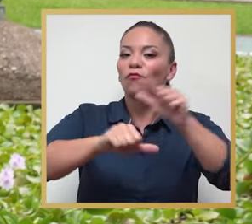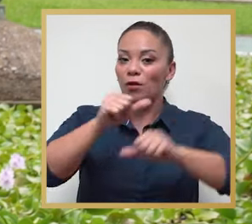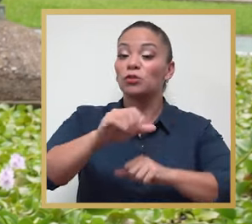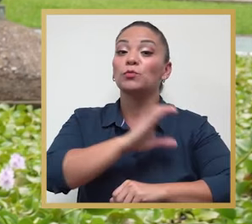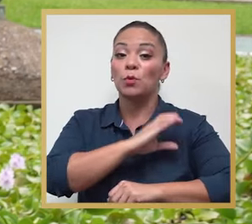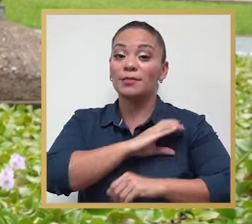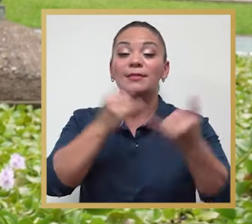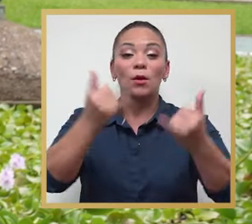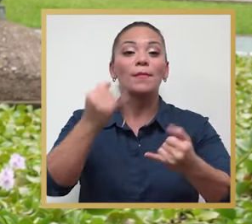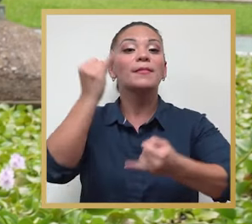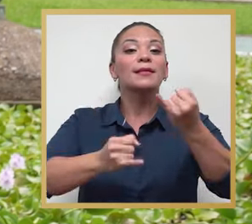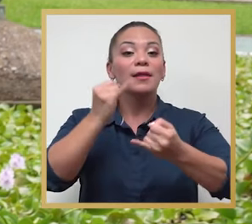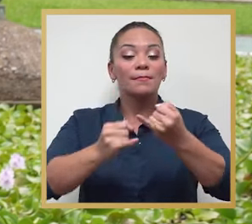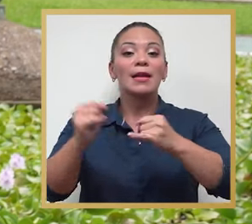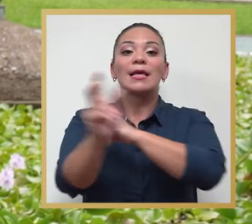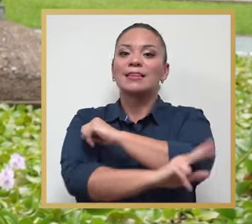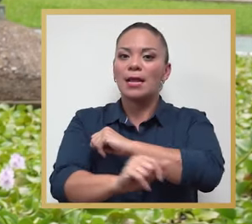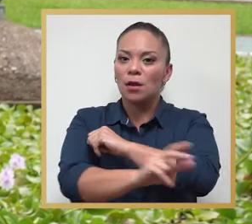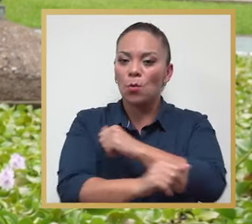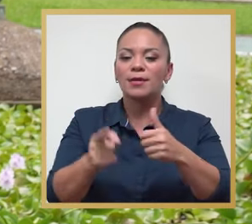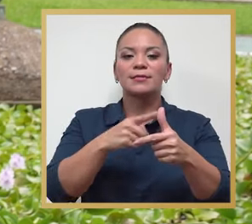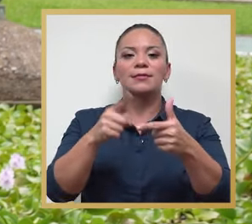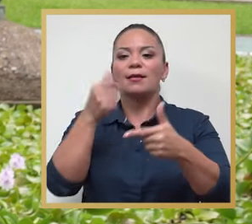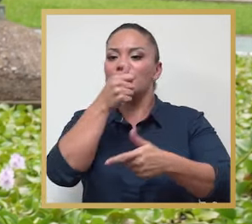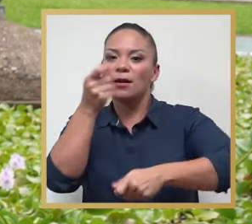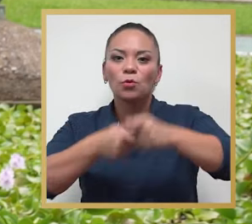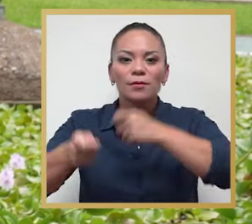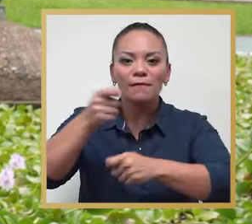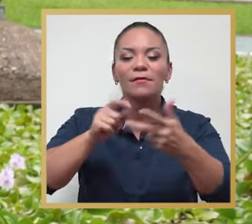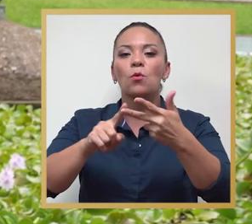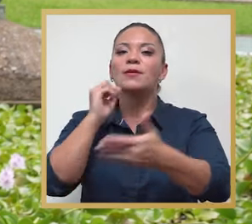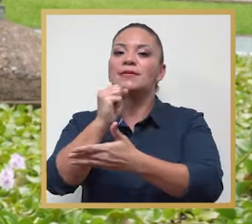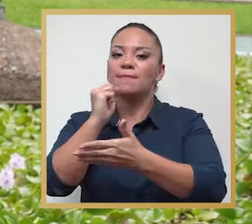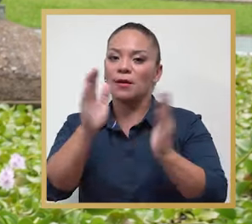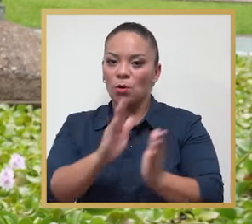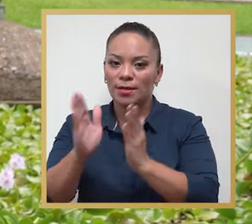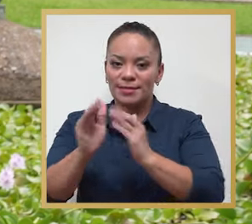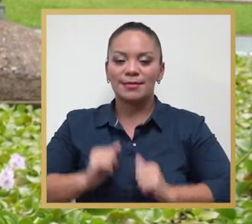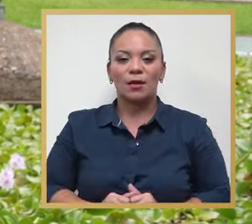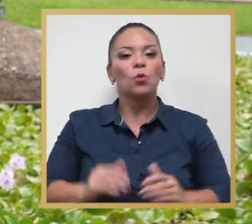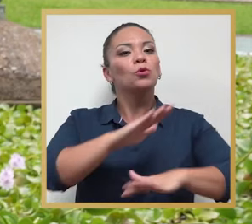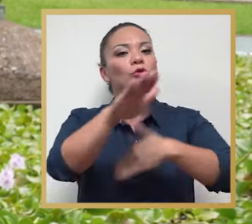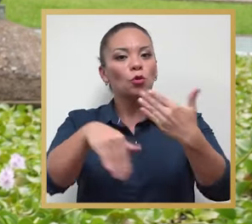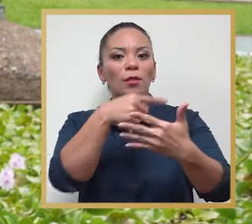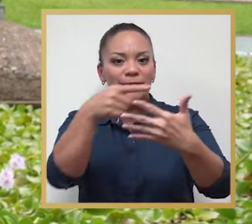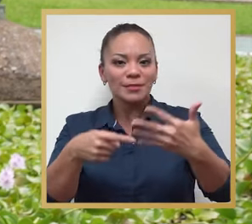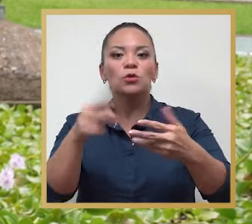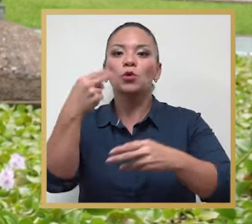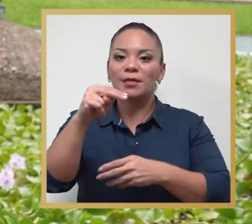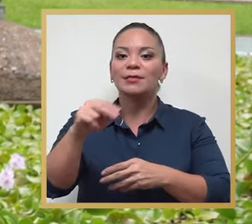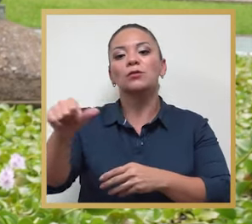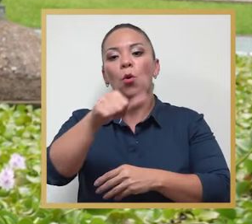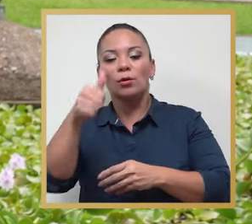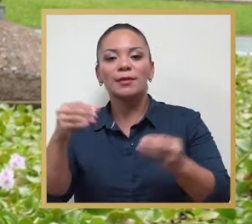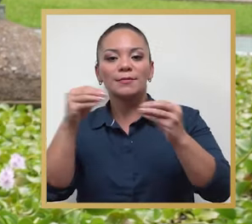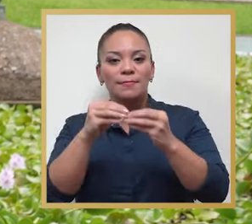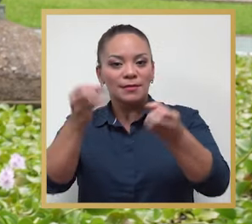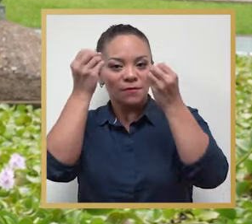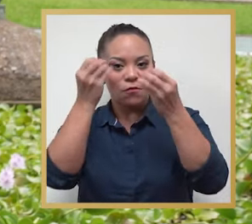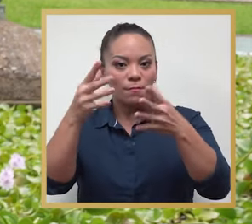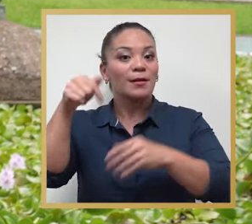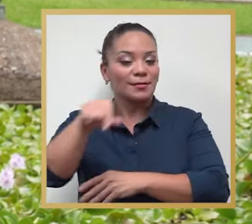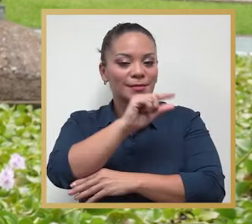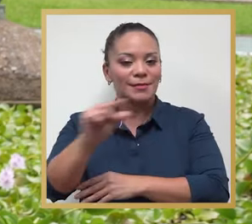esfuerzos policiales para combatir la delincuencia, el narcotráfico y el crimen organizado. Todas estas y otras noticias más